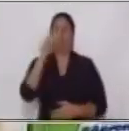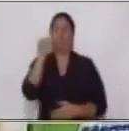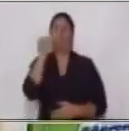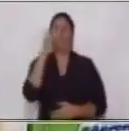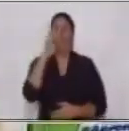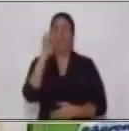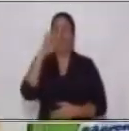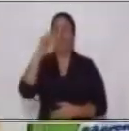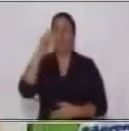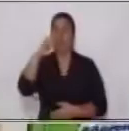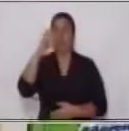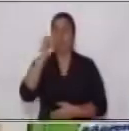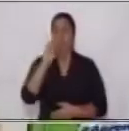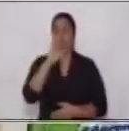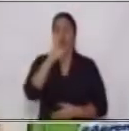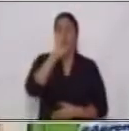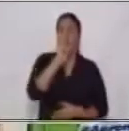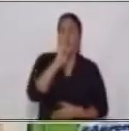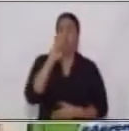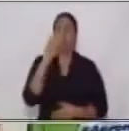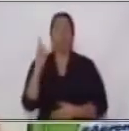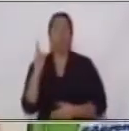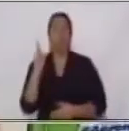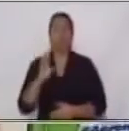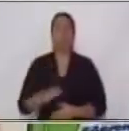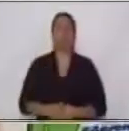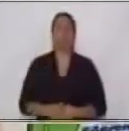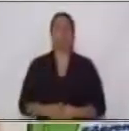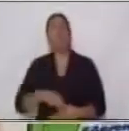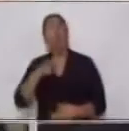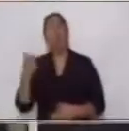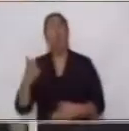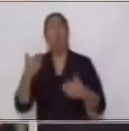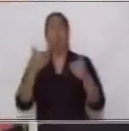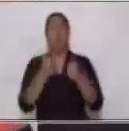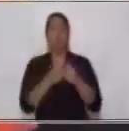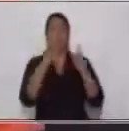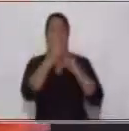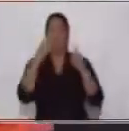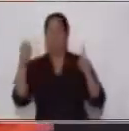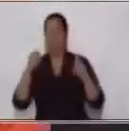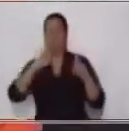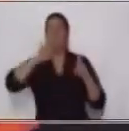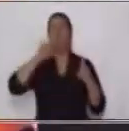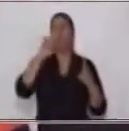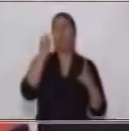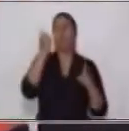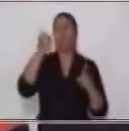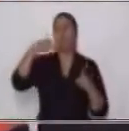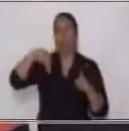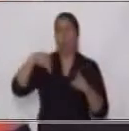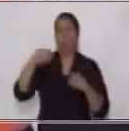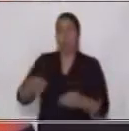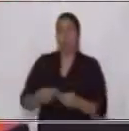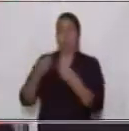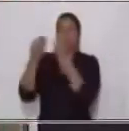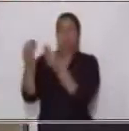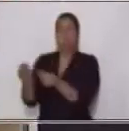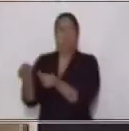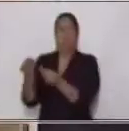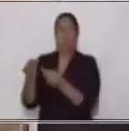Tenemos el sujeto que es Juan y envió la carta que corresponde al